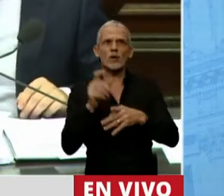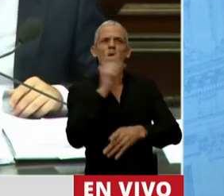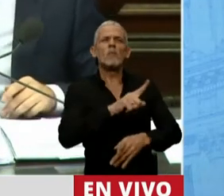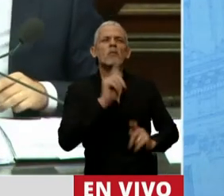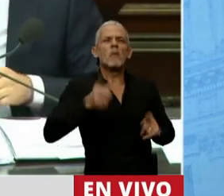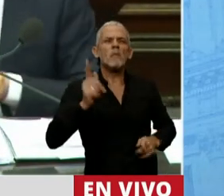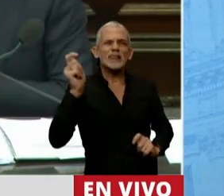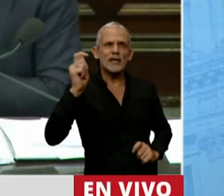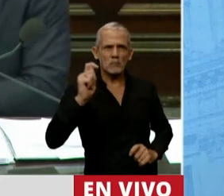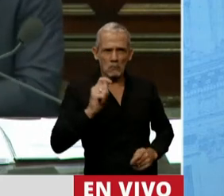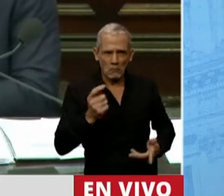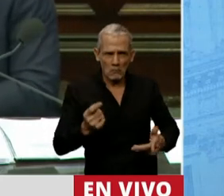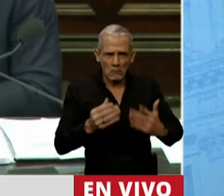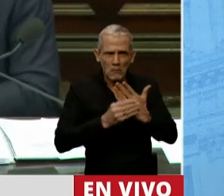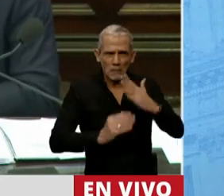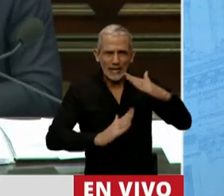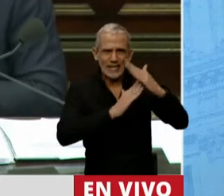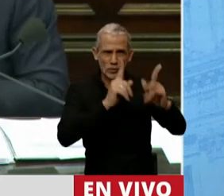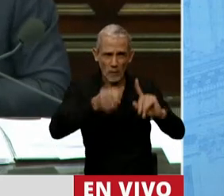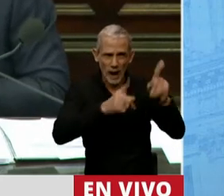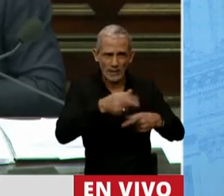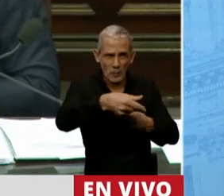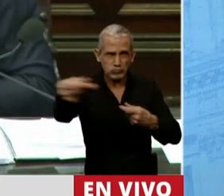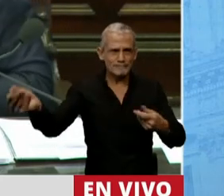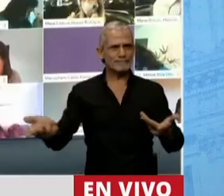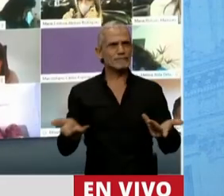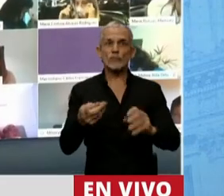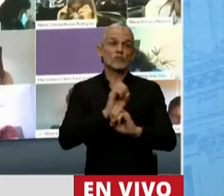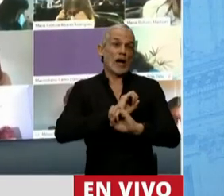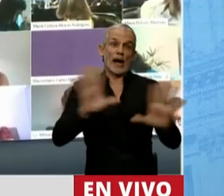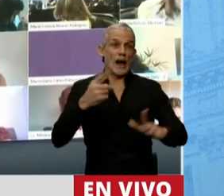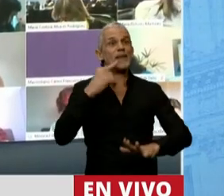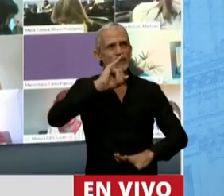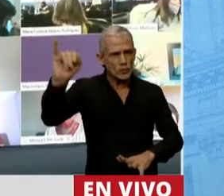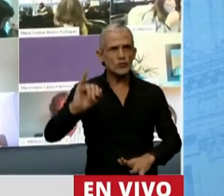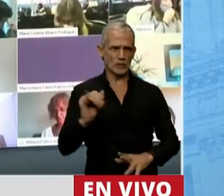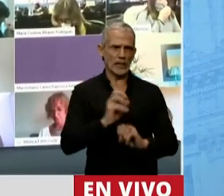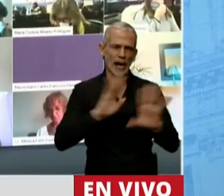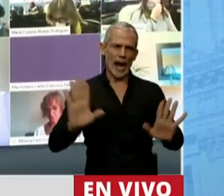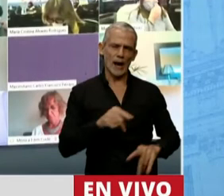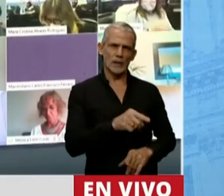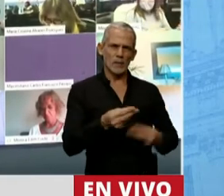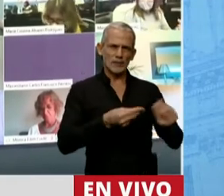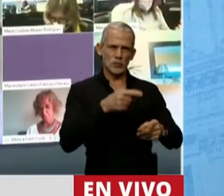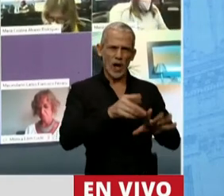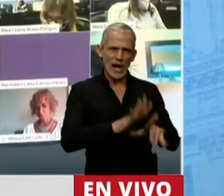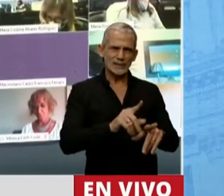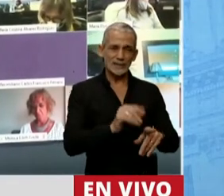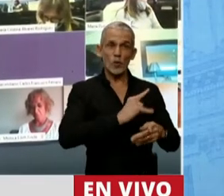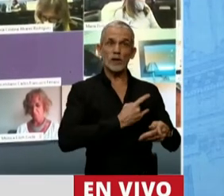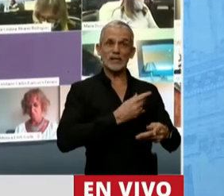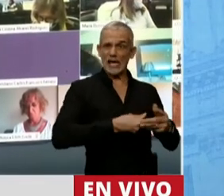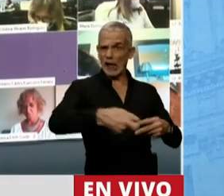de gabinetes sin autonomía. Esto es realmente gravísimo, lo venimos a denunciar, porque forma parte de quedarse